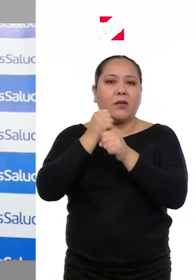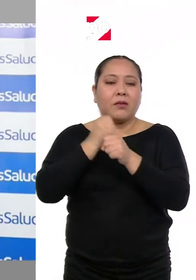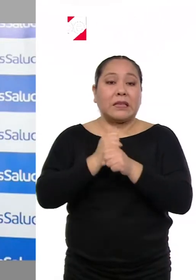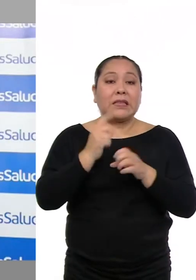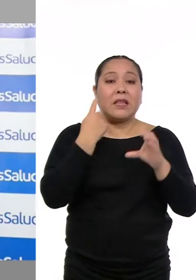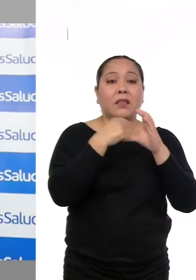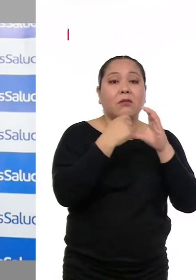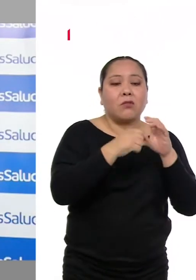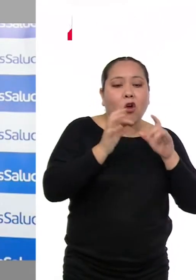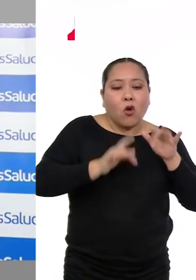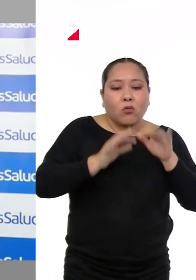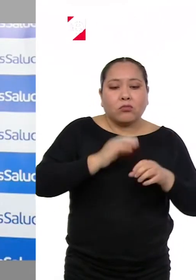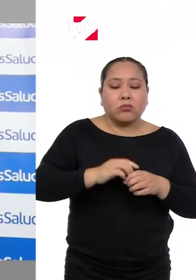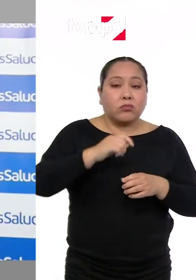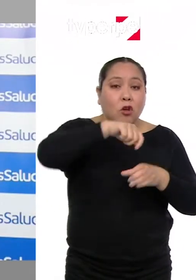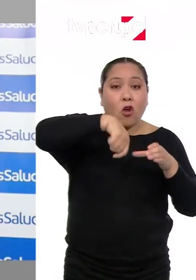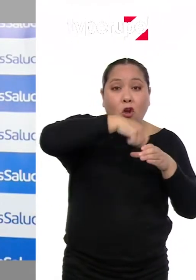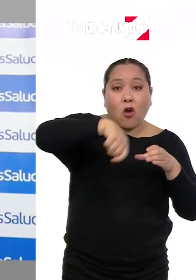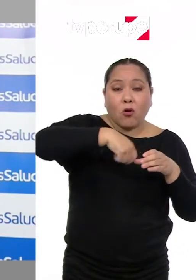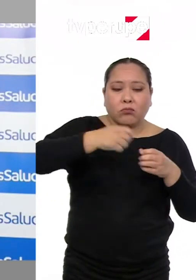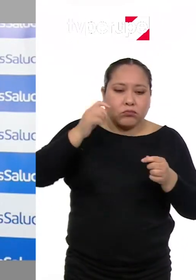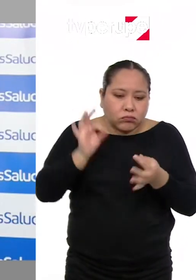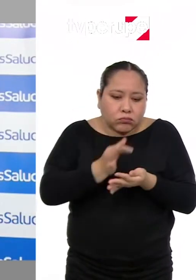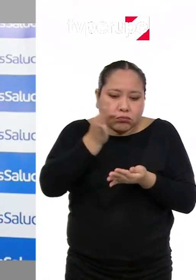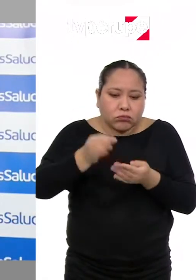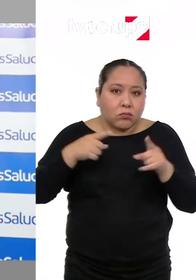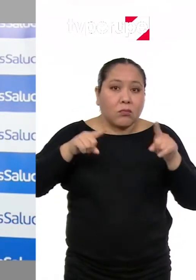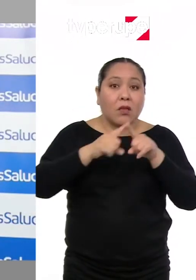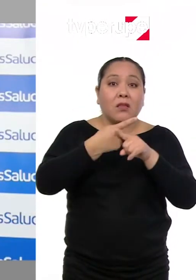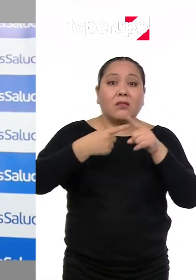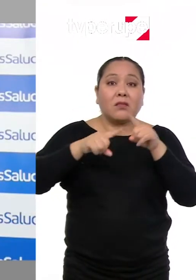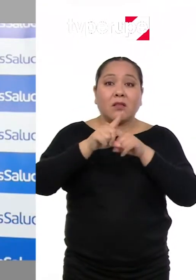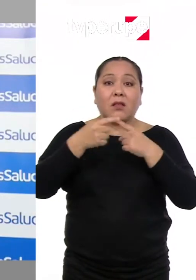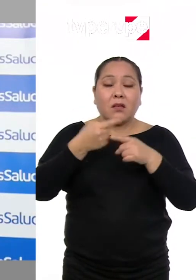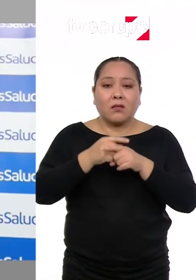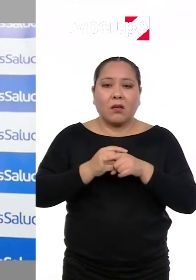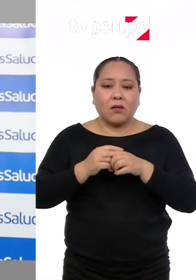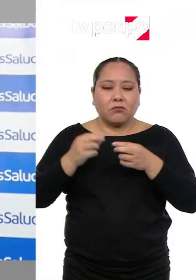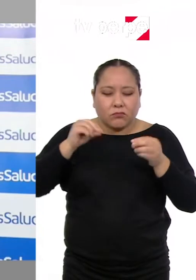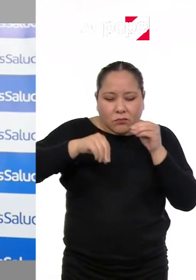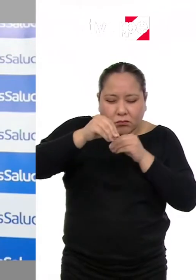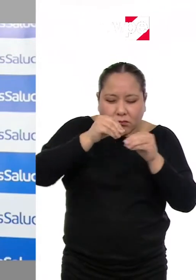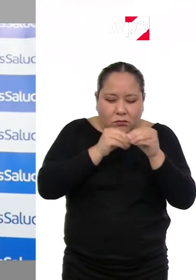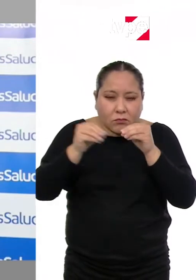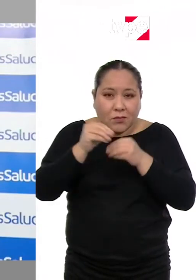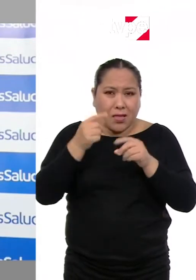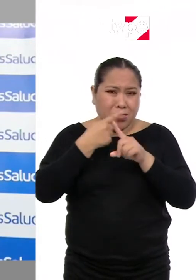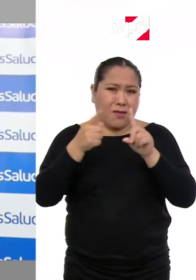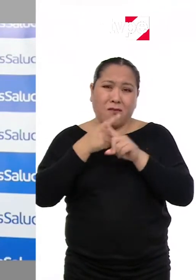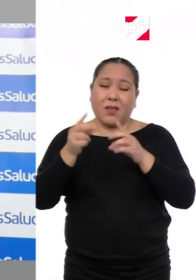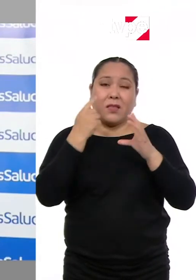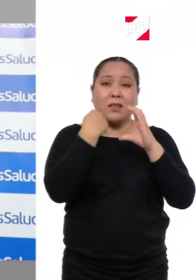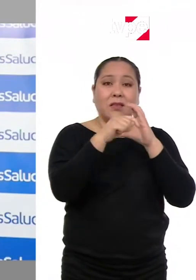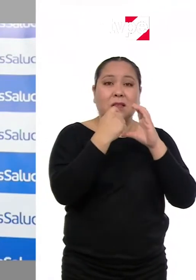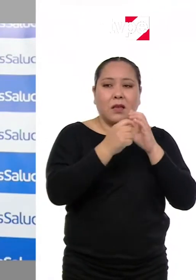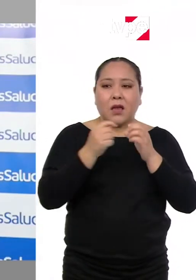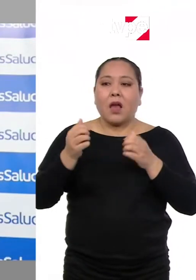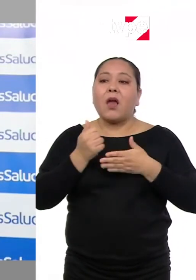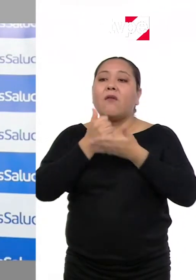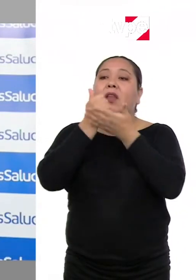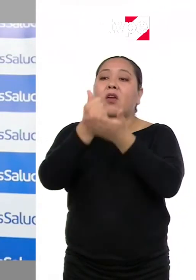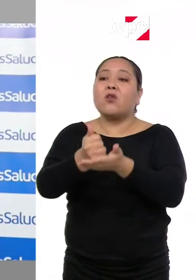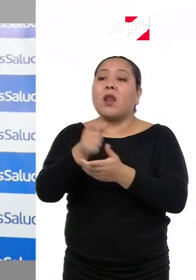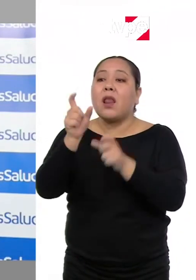tenemos talleres de computación, gastronomía, costura, tejido, realización de manualidades y talleres diversos que van a